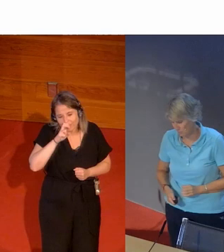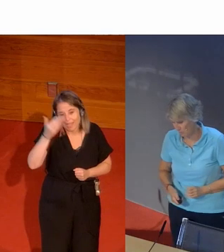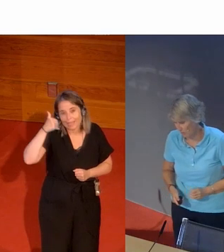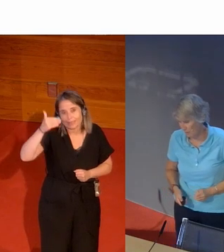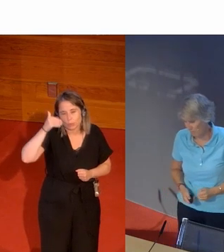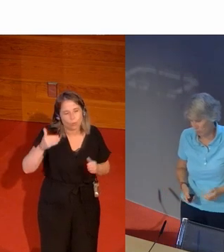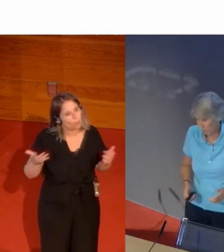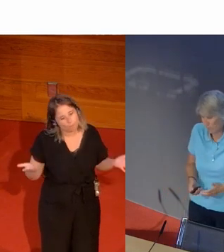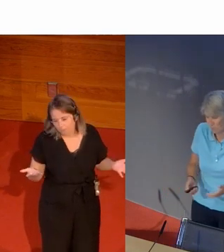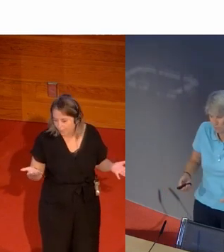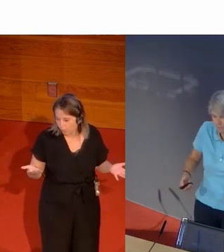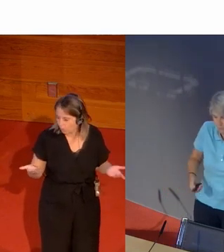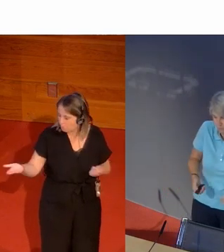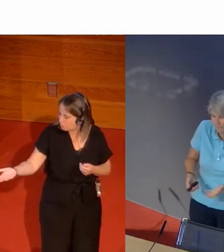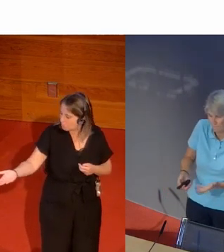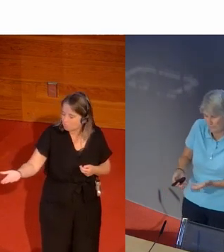que hacerse de las cosas pero pero